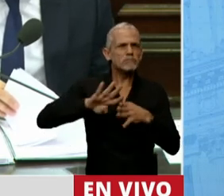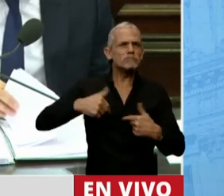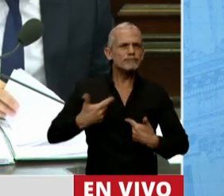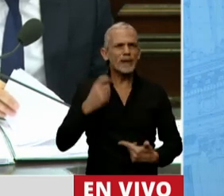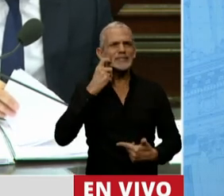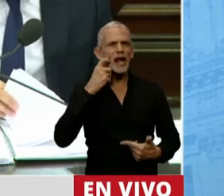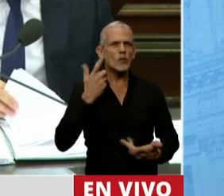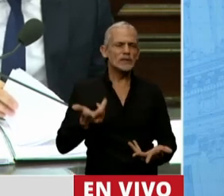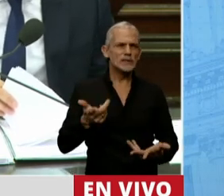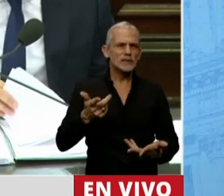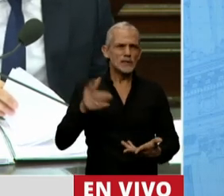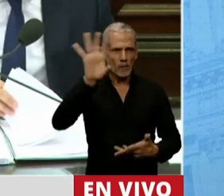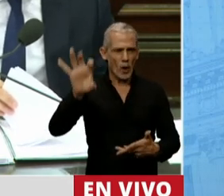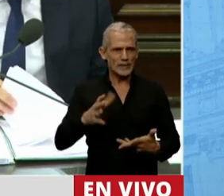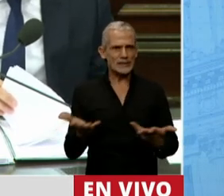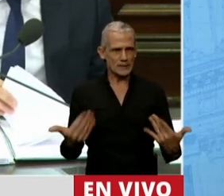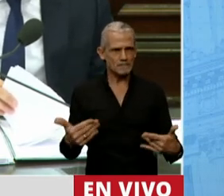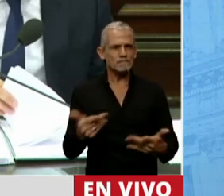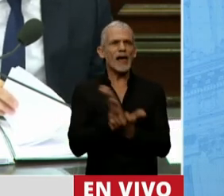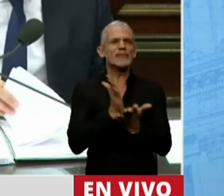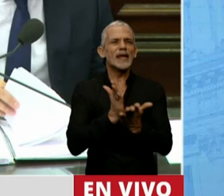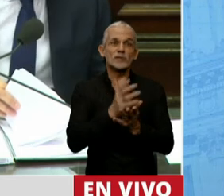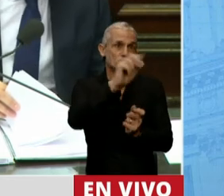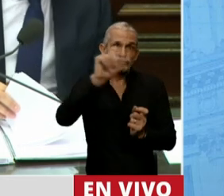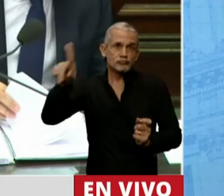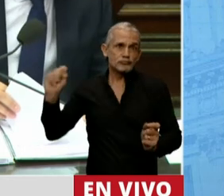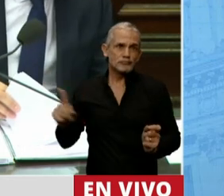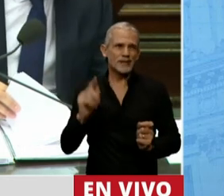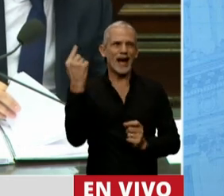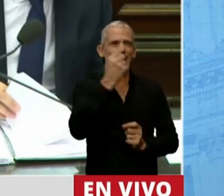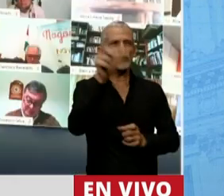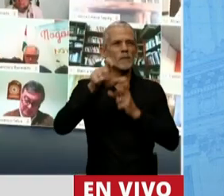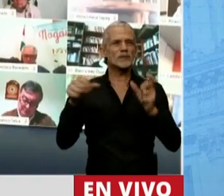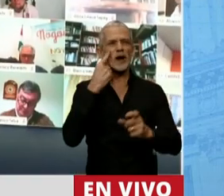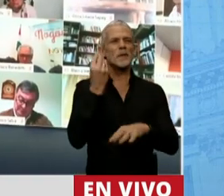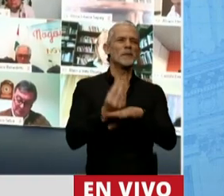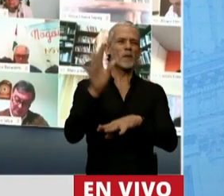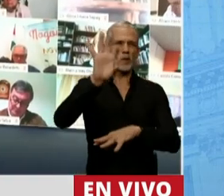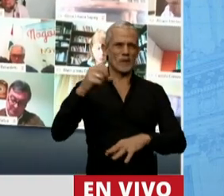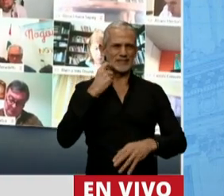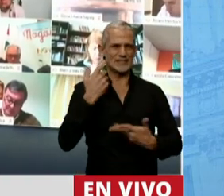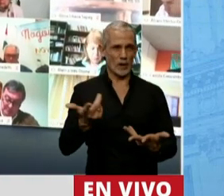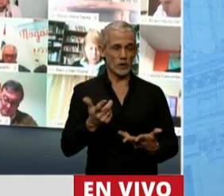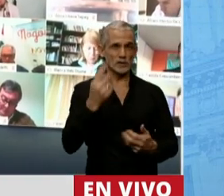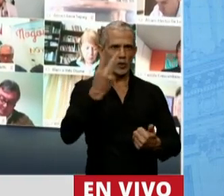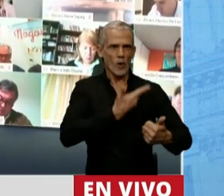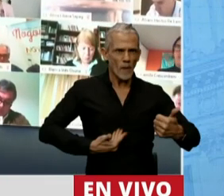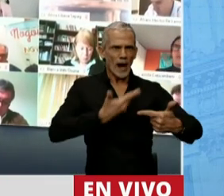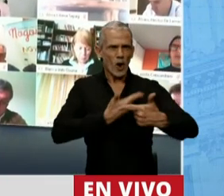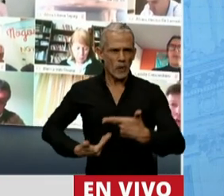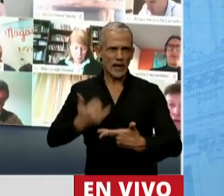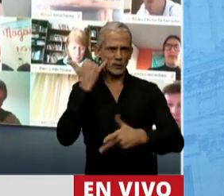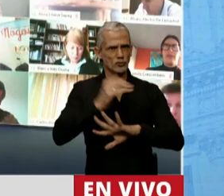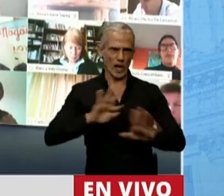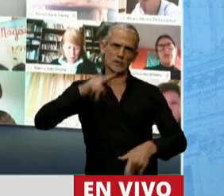es un derecho de cada uno de los puntanos y sanluiseños. Y han pasado dos gobiernos, ya es la segunda